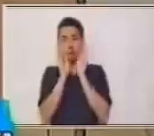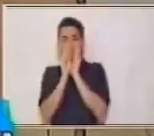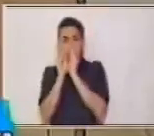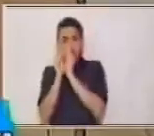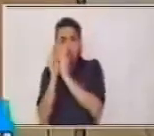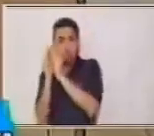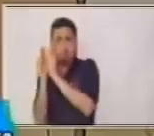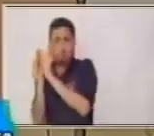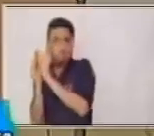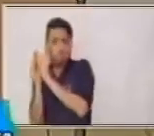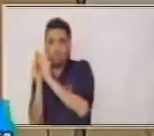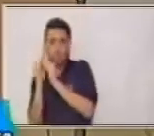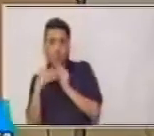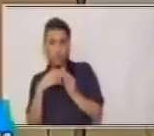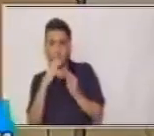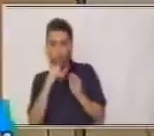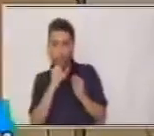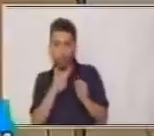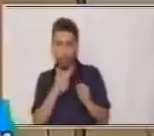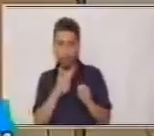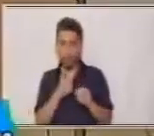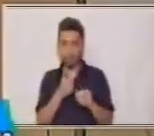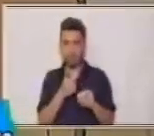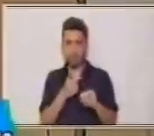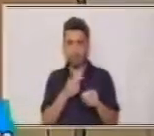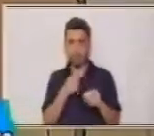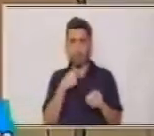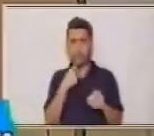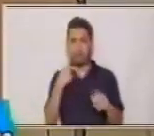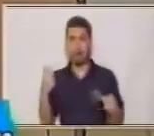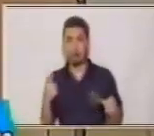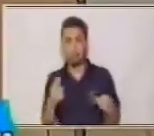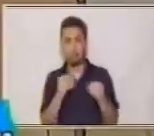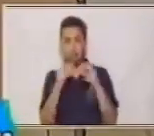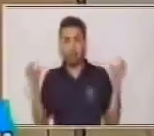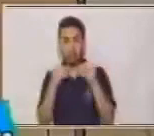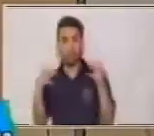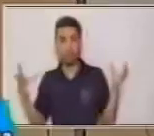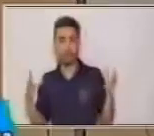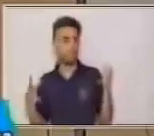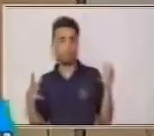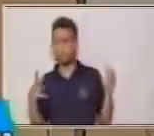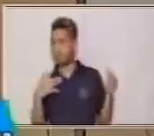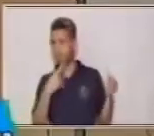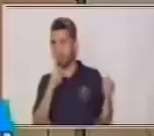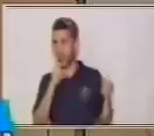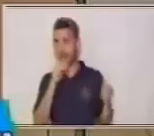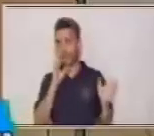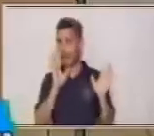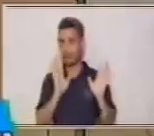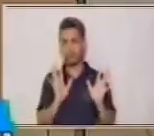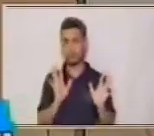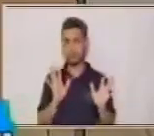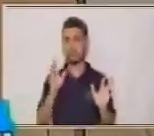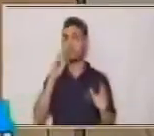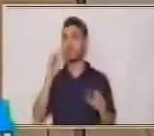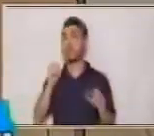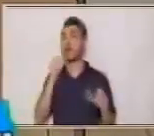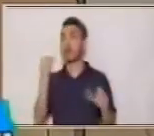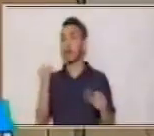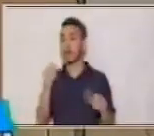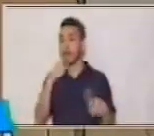juntas nosotros no podemos decir, ¿qué hora es? ¿Has comido ya? No hablamos de esa manera, porque si no,